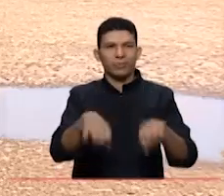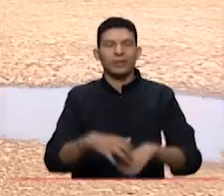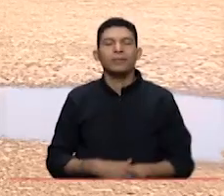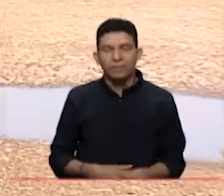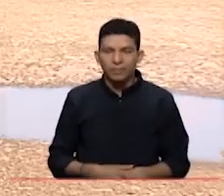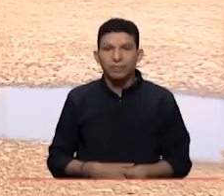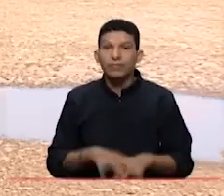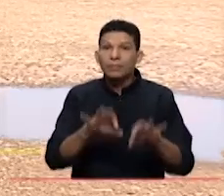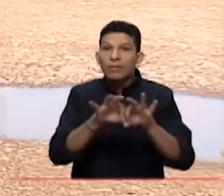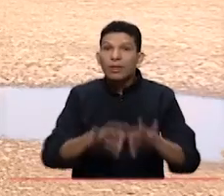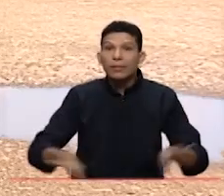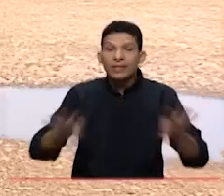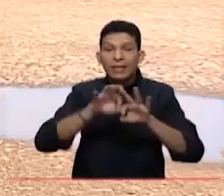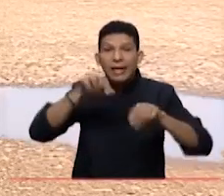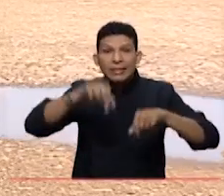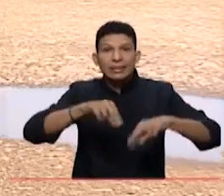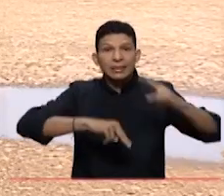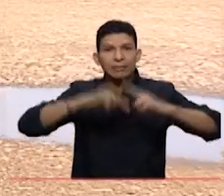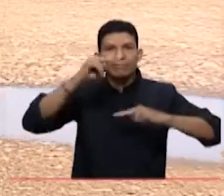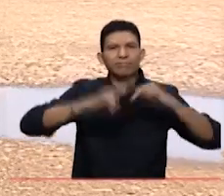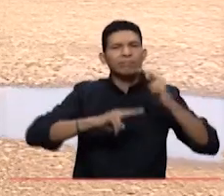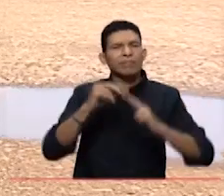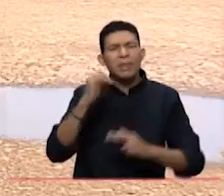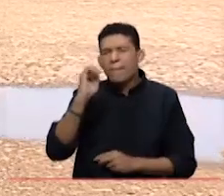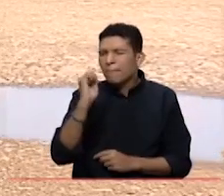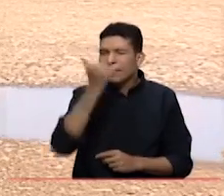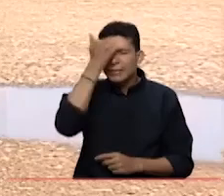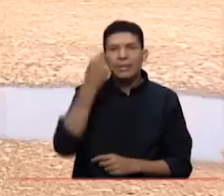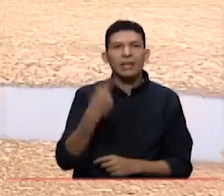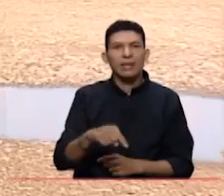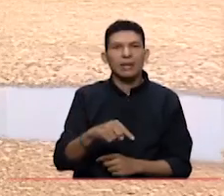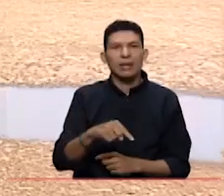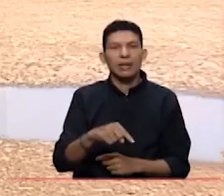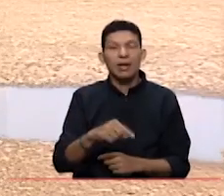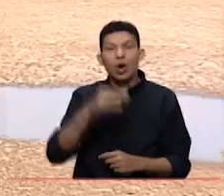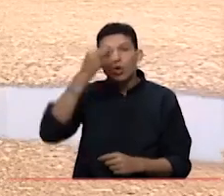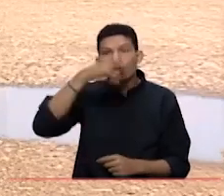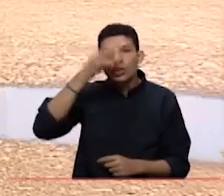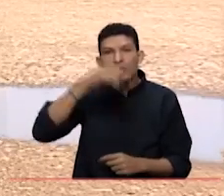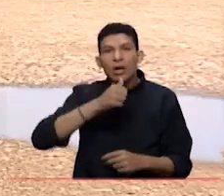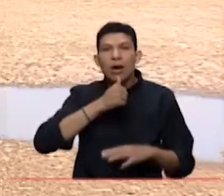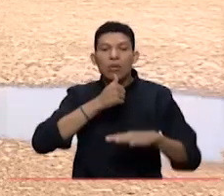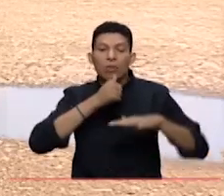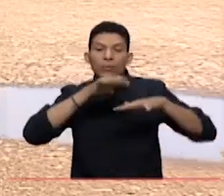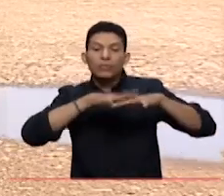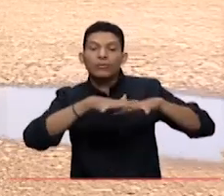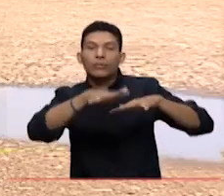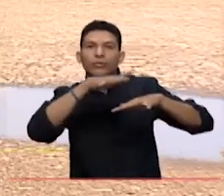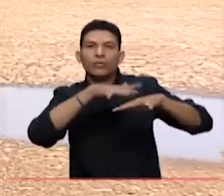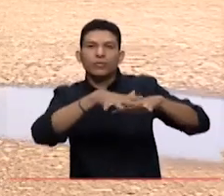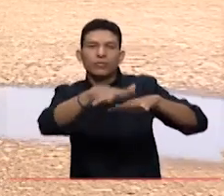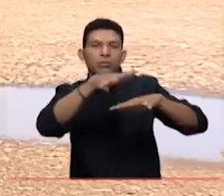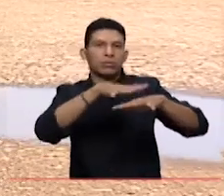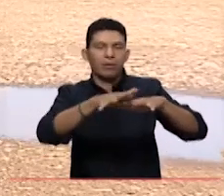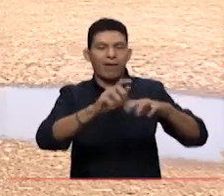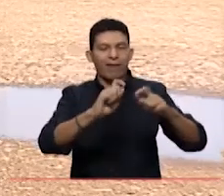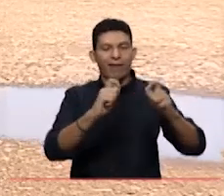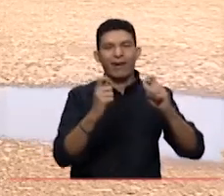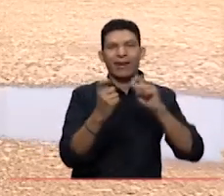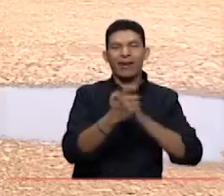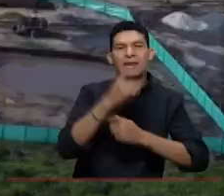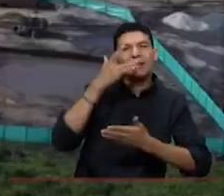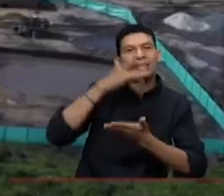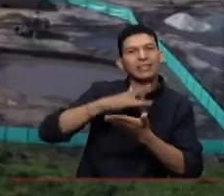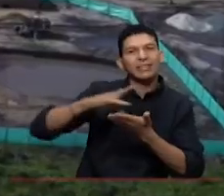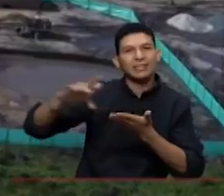importante de la obra fundamentalmente es que se libera de contaminación el río Fraile, que es el colector principal de las aguas residuales en este